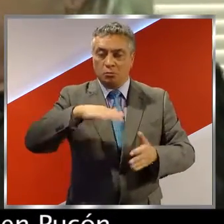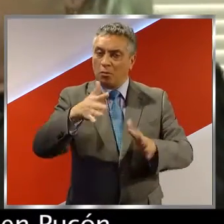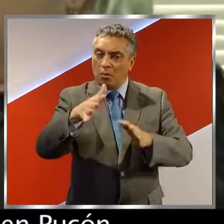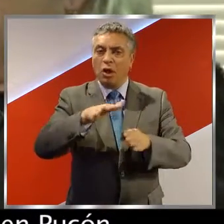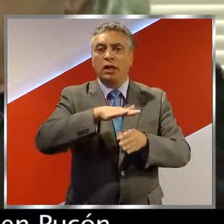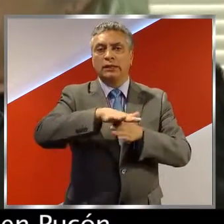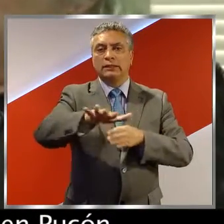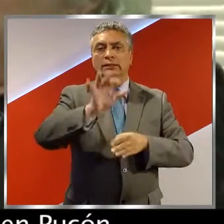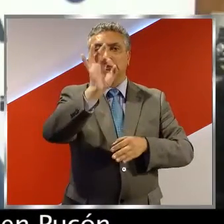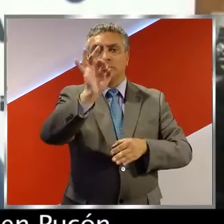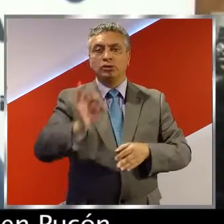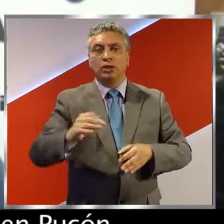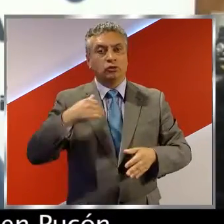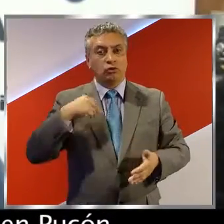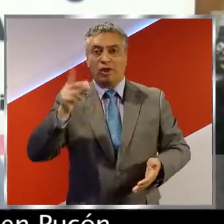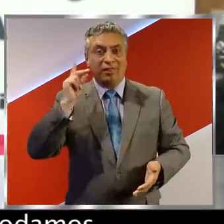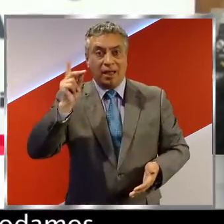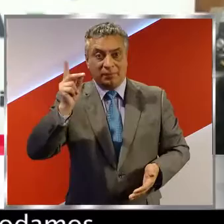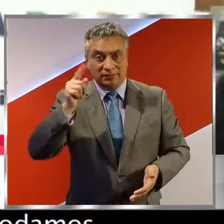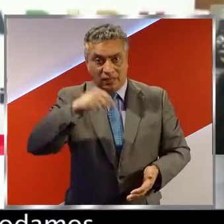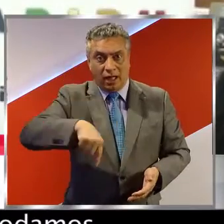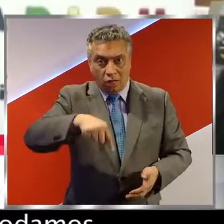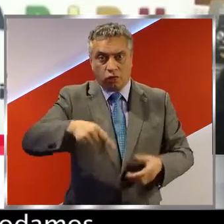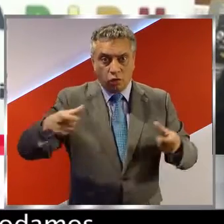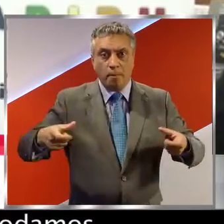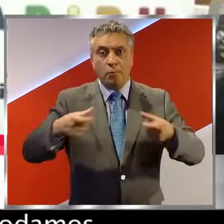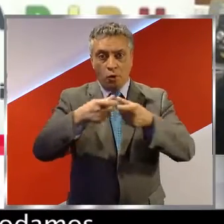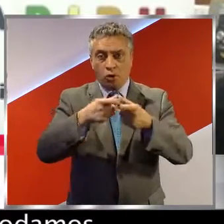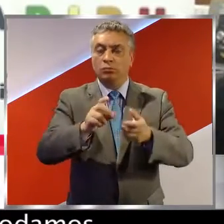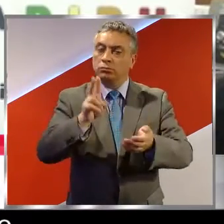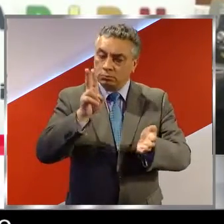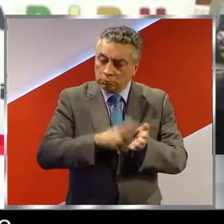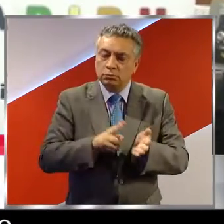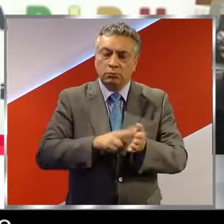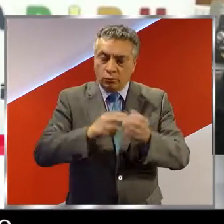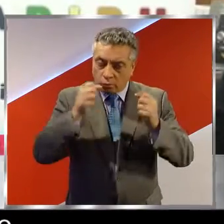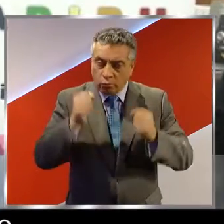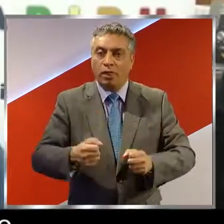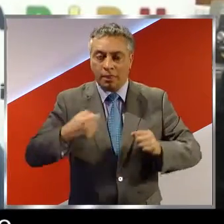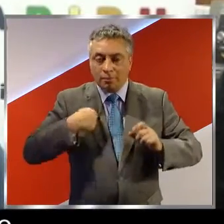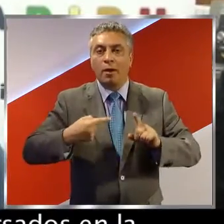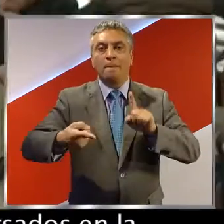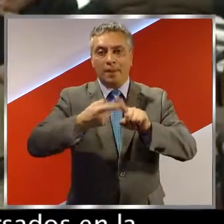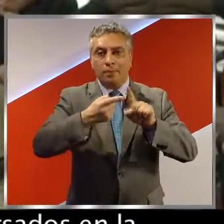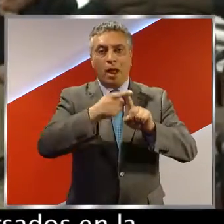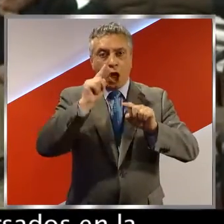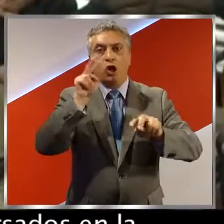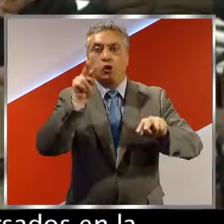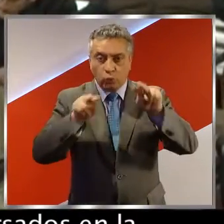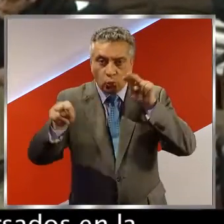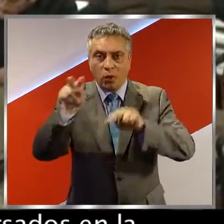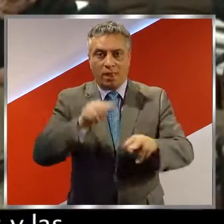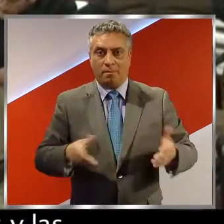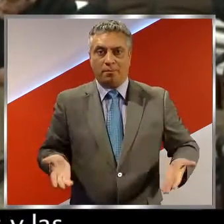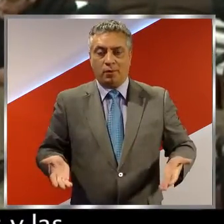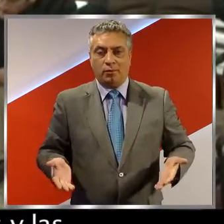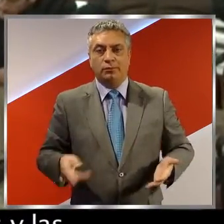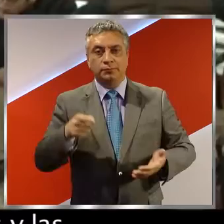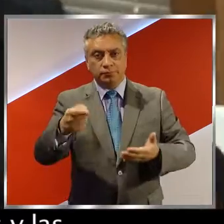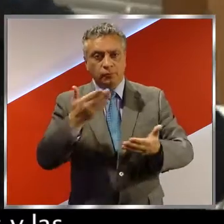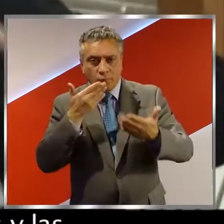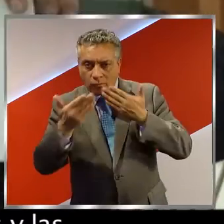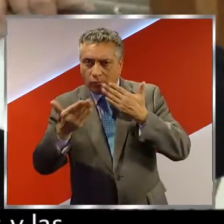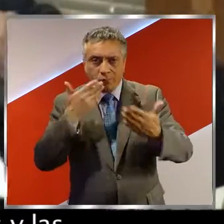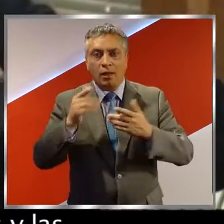% discapacitados aquí en Pucón, entonces lo ideal es que podamos participar en turismo. Algunos de los puntos conversados en la